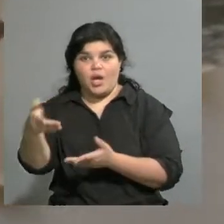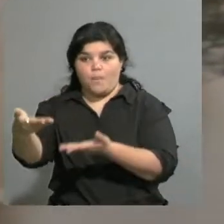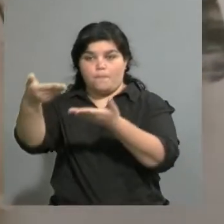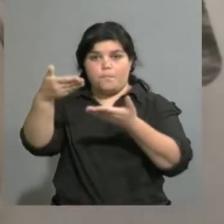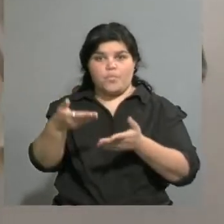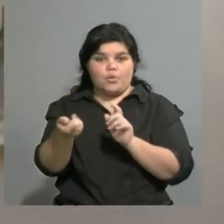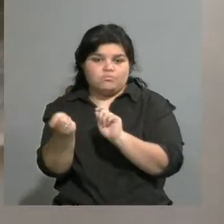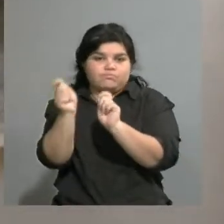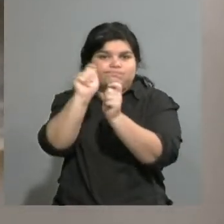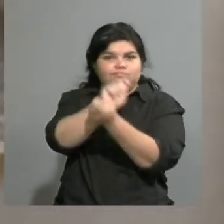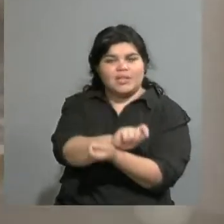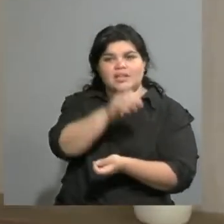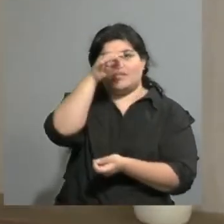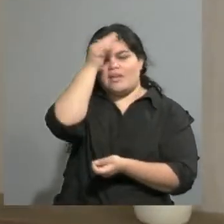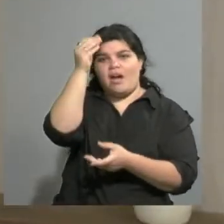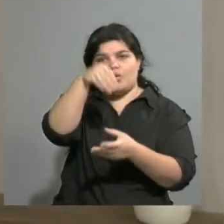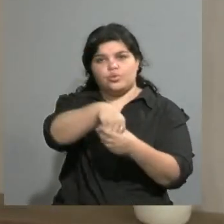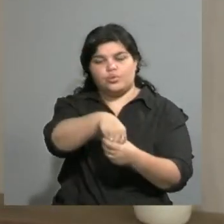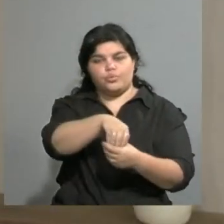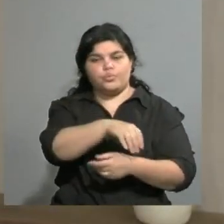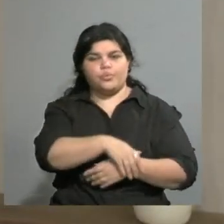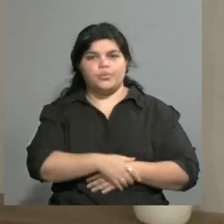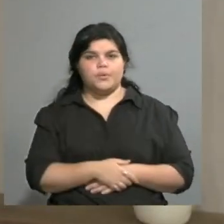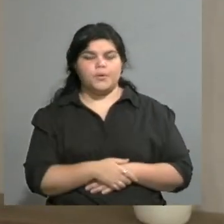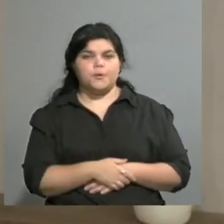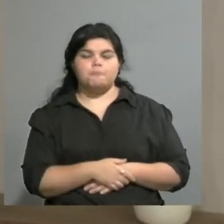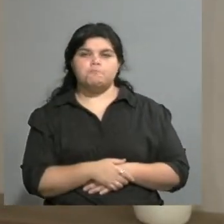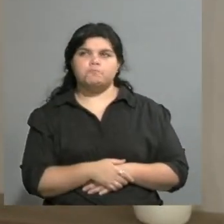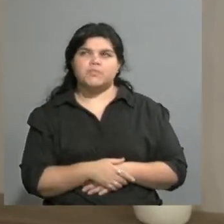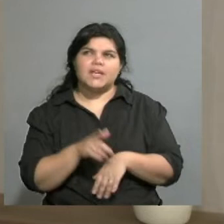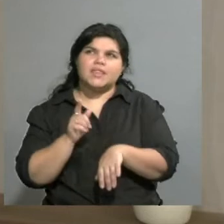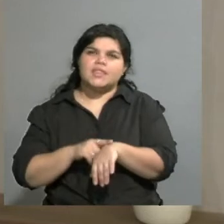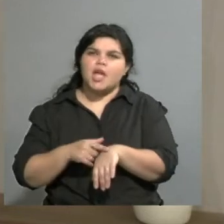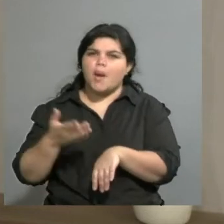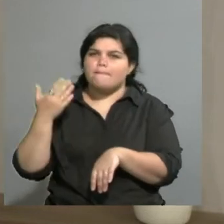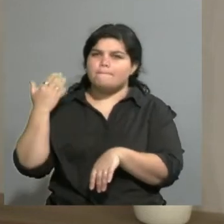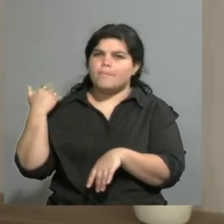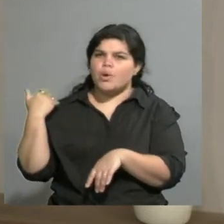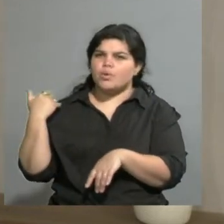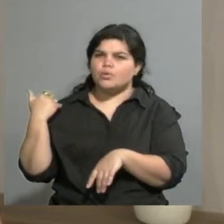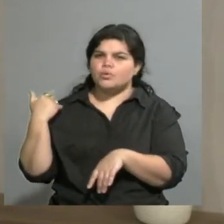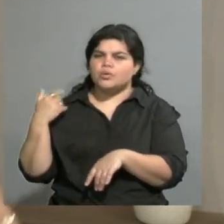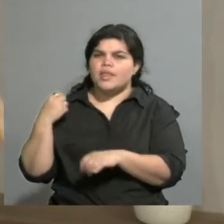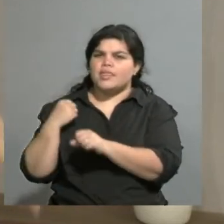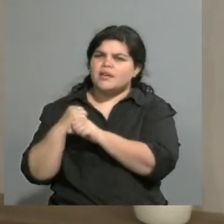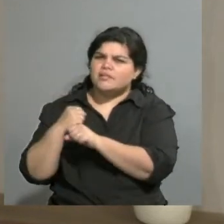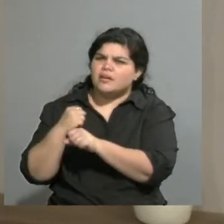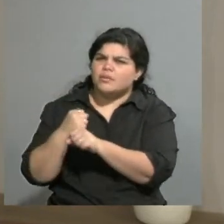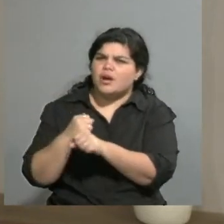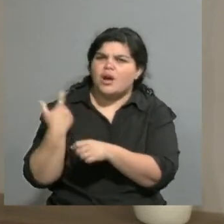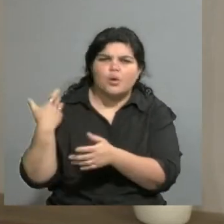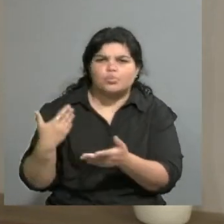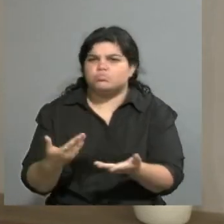completa. Fabián, ¿cuánto tiempo estuvieron trabajando para poder concretar esto? Digo, se vienen las funciones, esto va a ser,